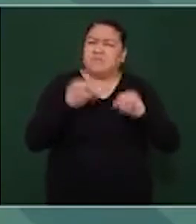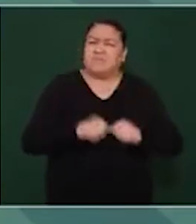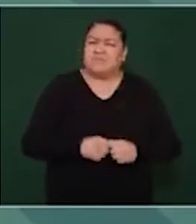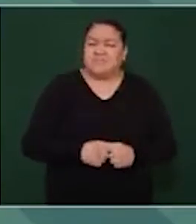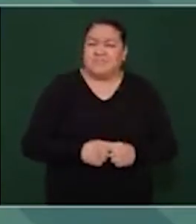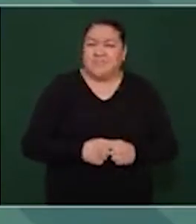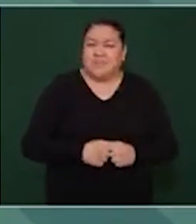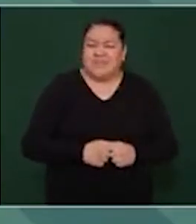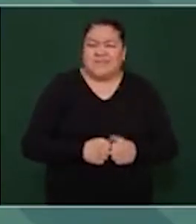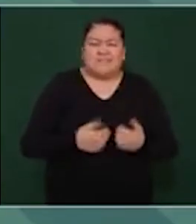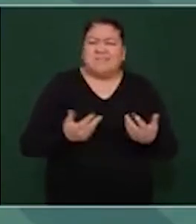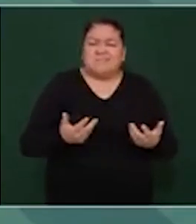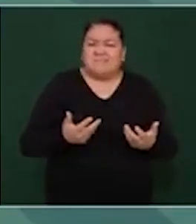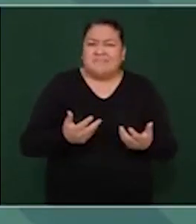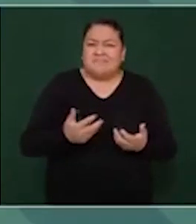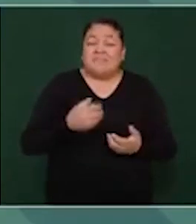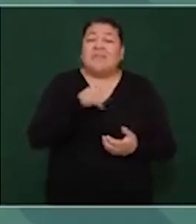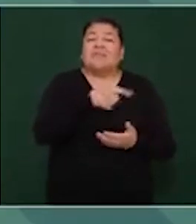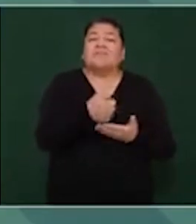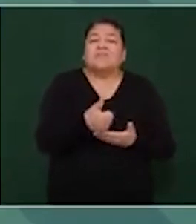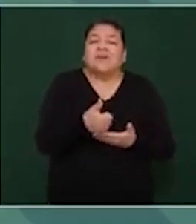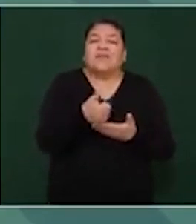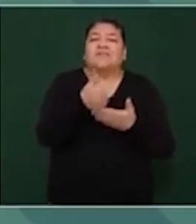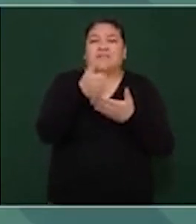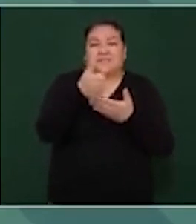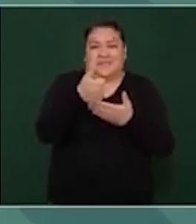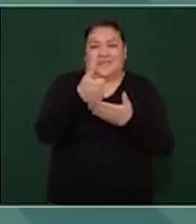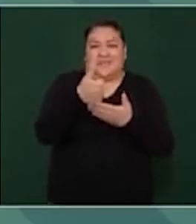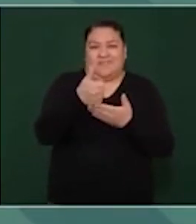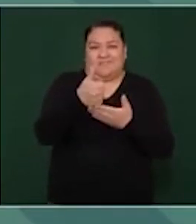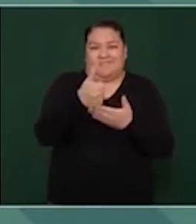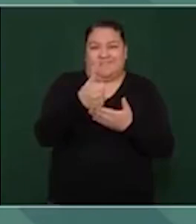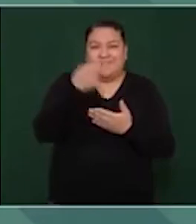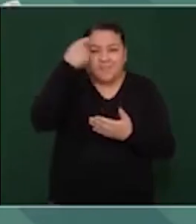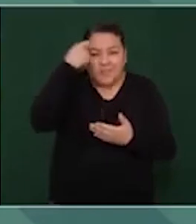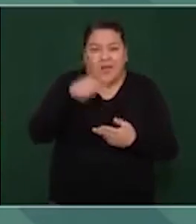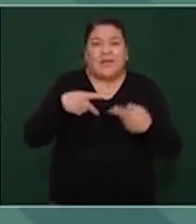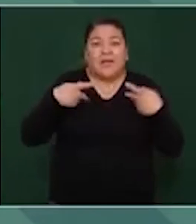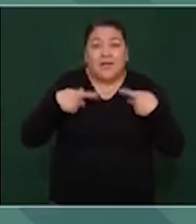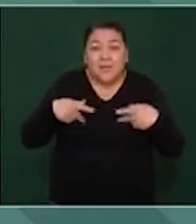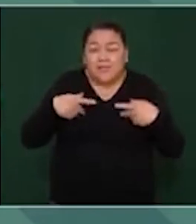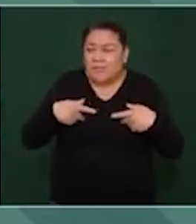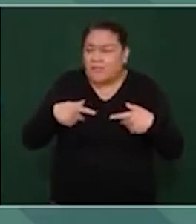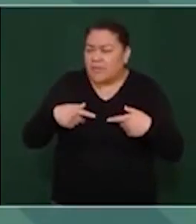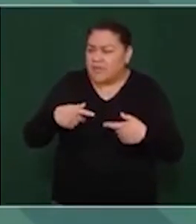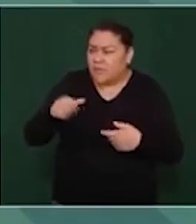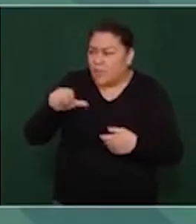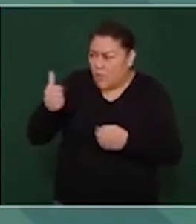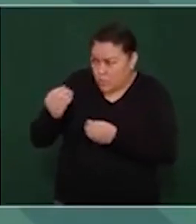facilita el que puedan aceptar